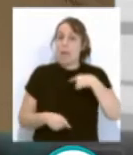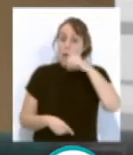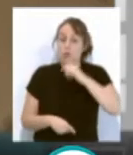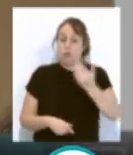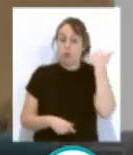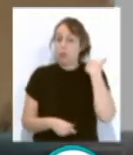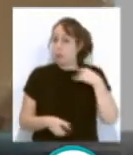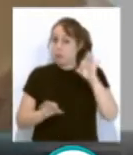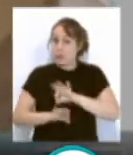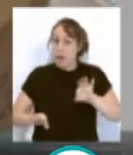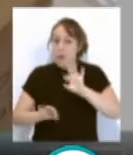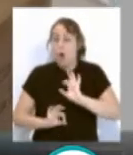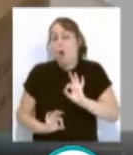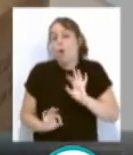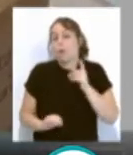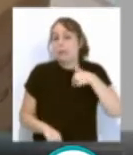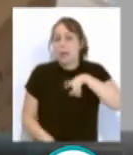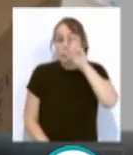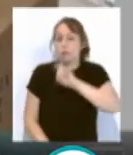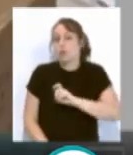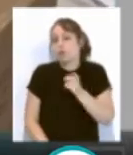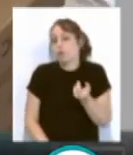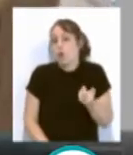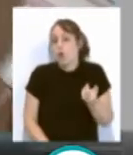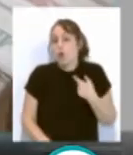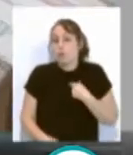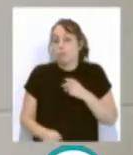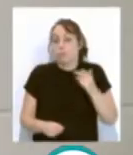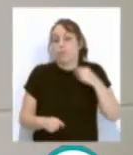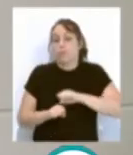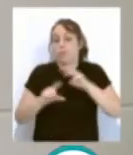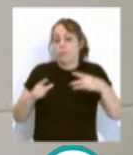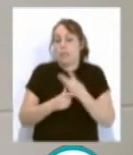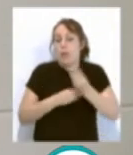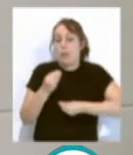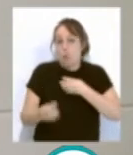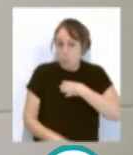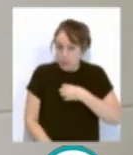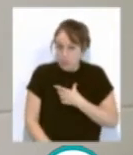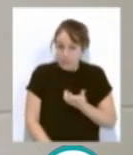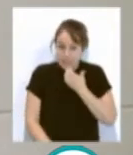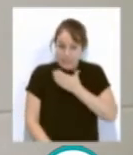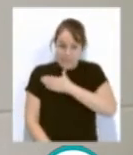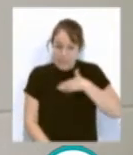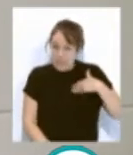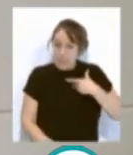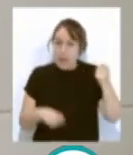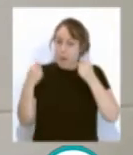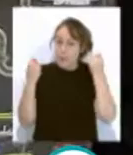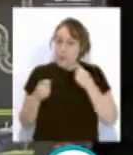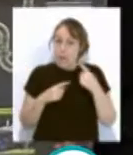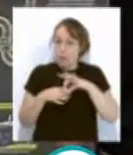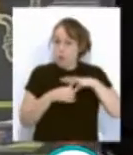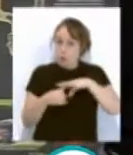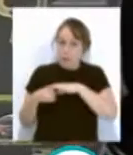tengan medios para hacerlo telemáticamente. Quienes aspiren a ser beneficiarios de esta campaña solidaria